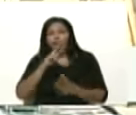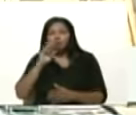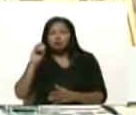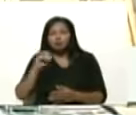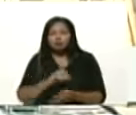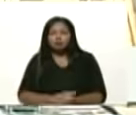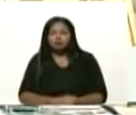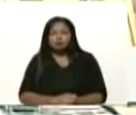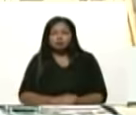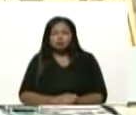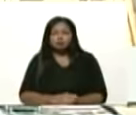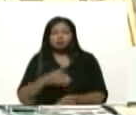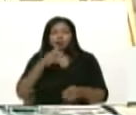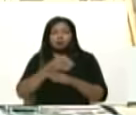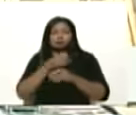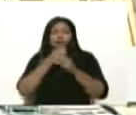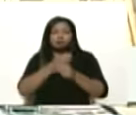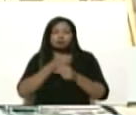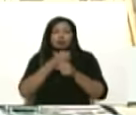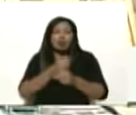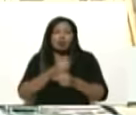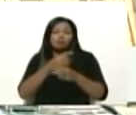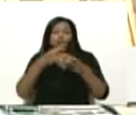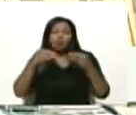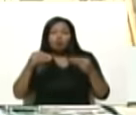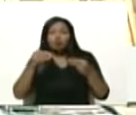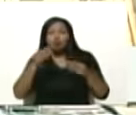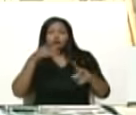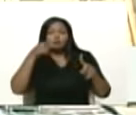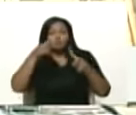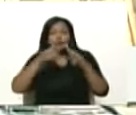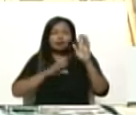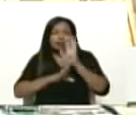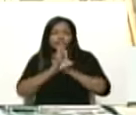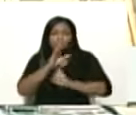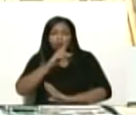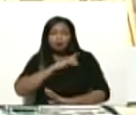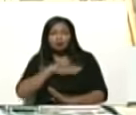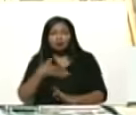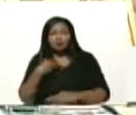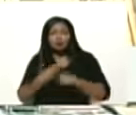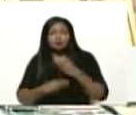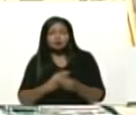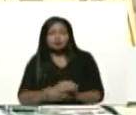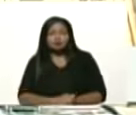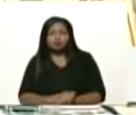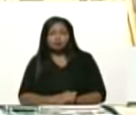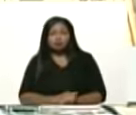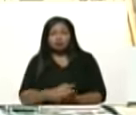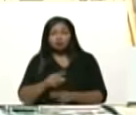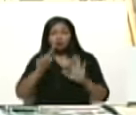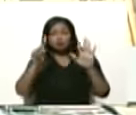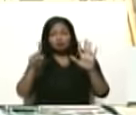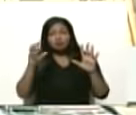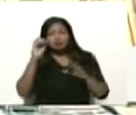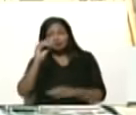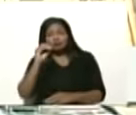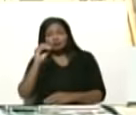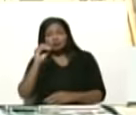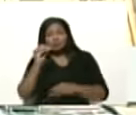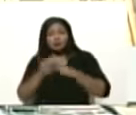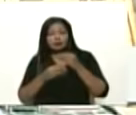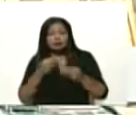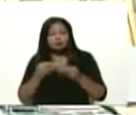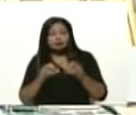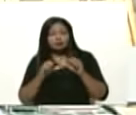cabalgando hacia la recuperación, el crecimiento. Y estos 6-0 nos van a ayudar mucho a la transacción